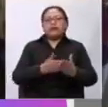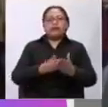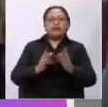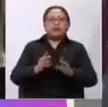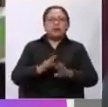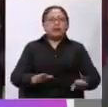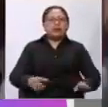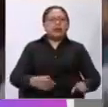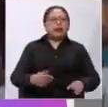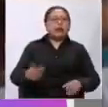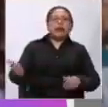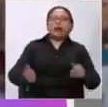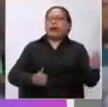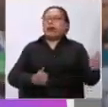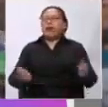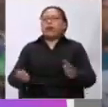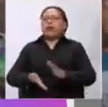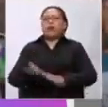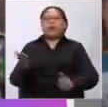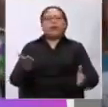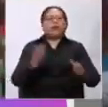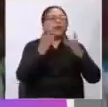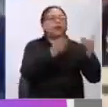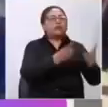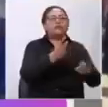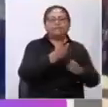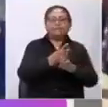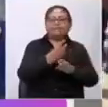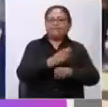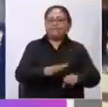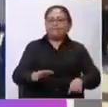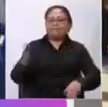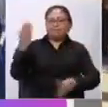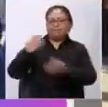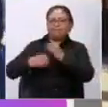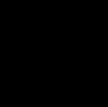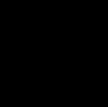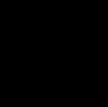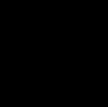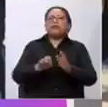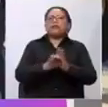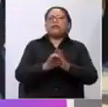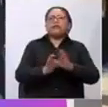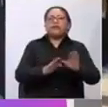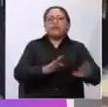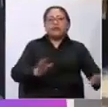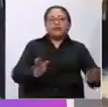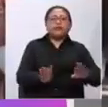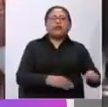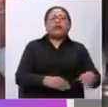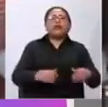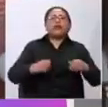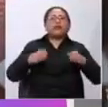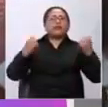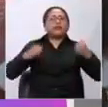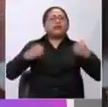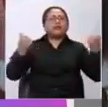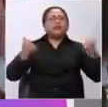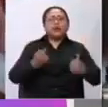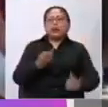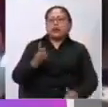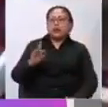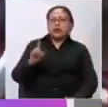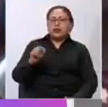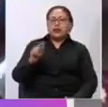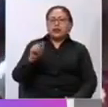salir de sus casas y denunciar. Adicionalmente, en el caso de los adolescentes, de acuerdo a los datos del UNFPA, el